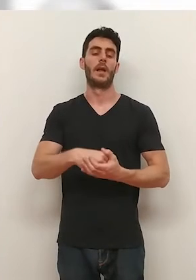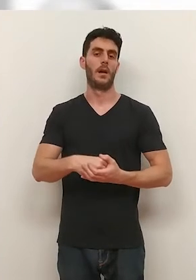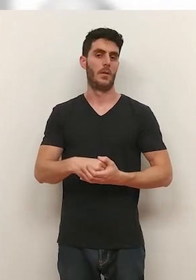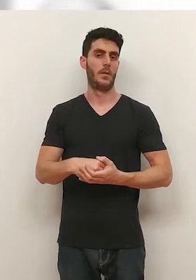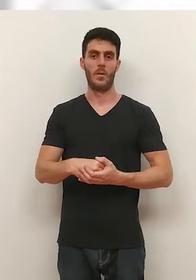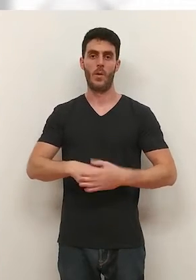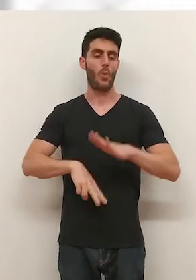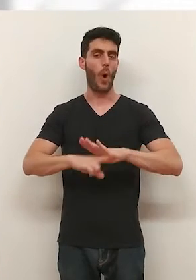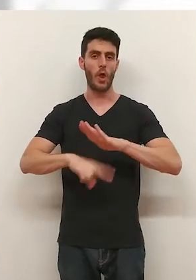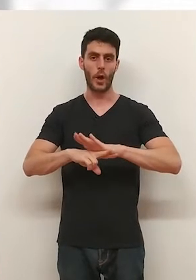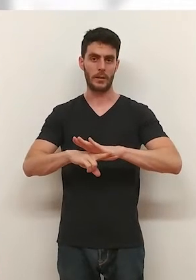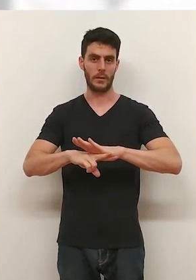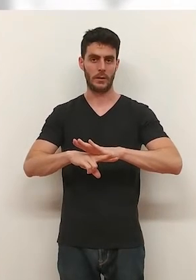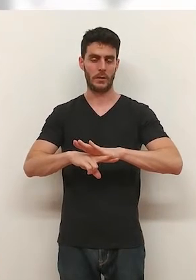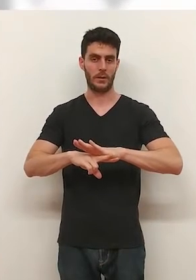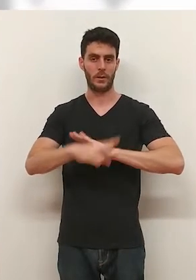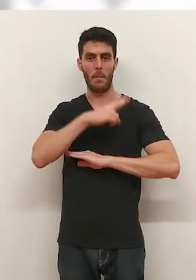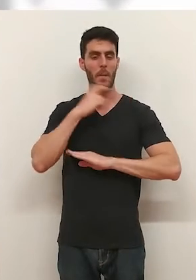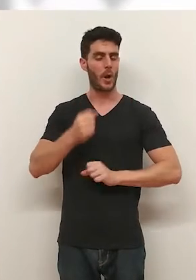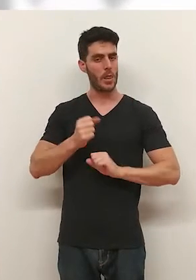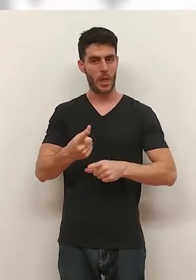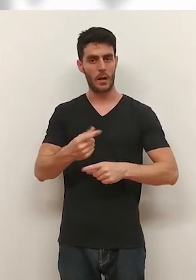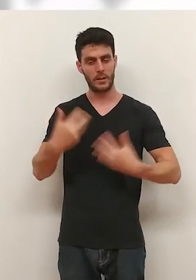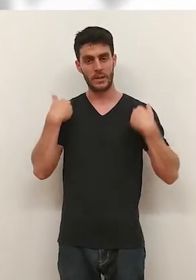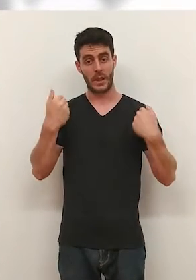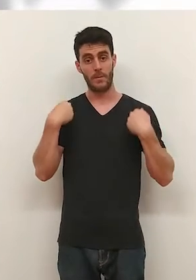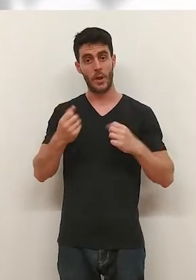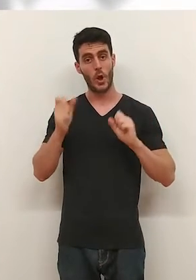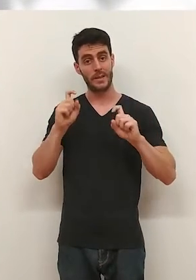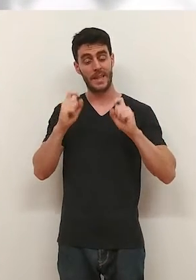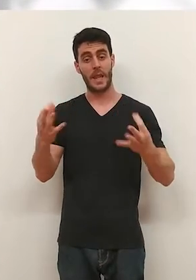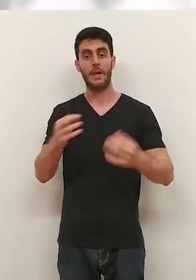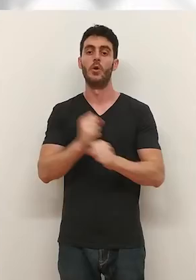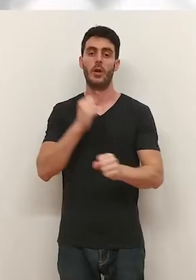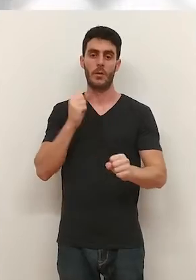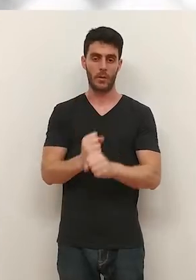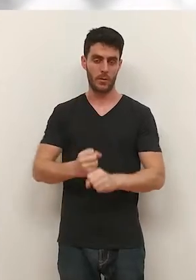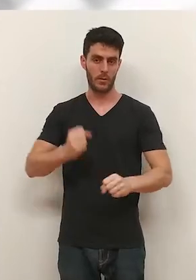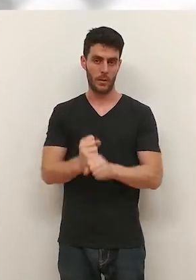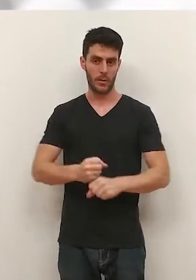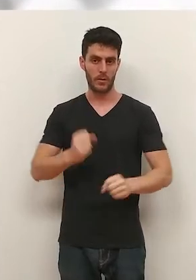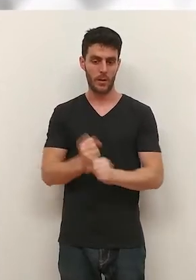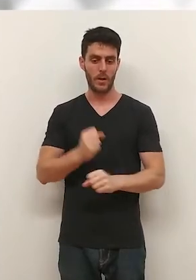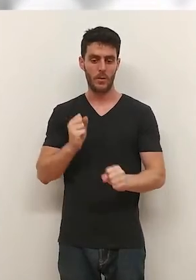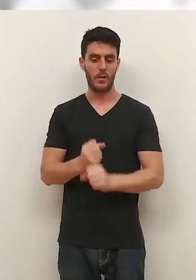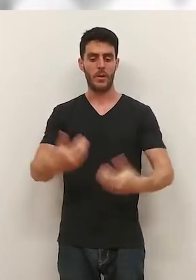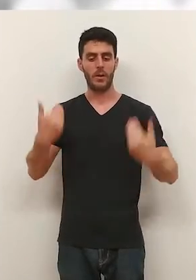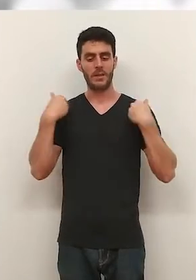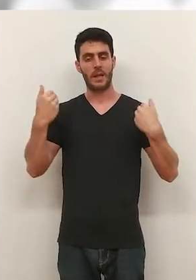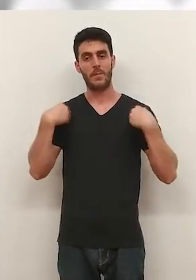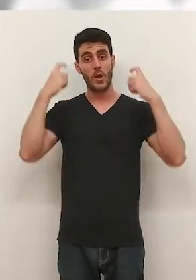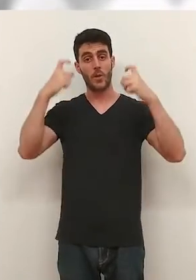los jugadores esos valores, ese sacrificio, ese esfuerzo, trabajo, trabajo